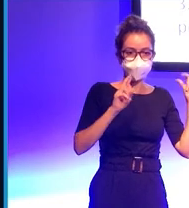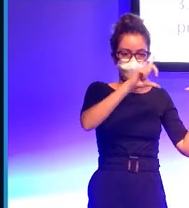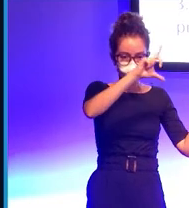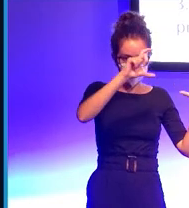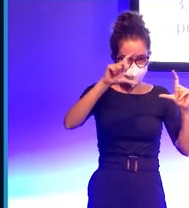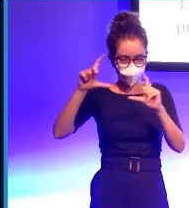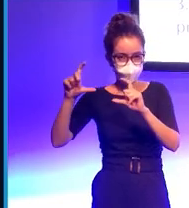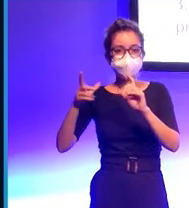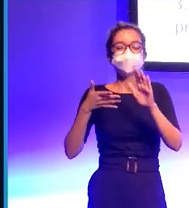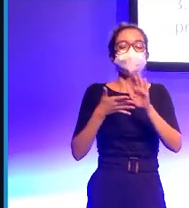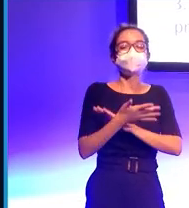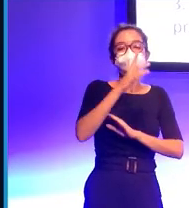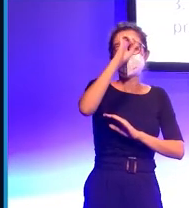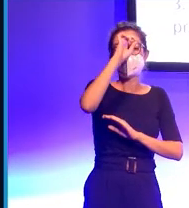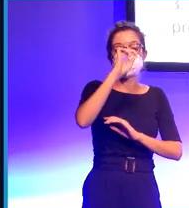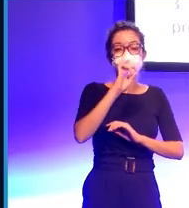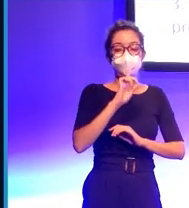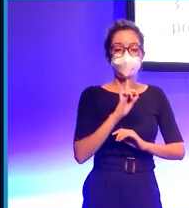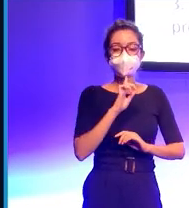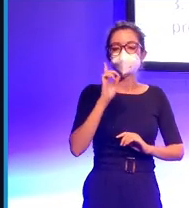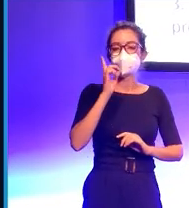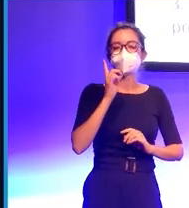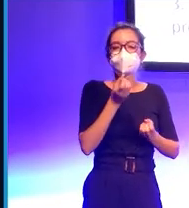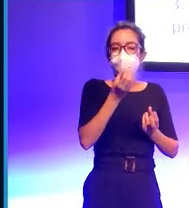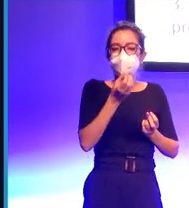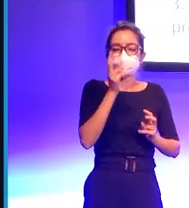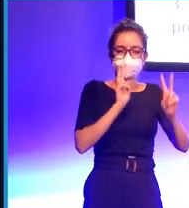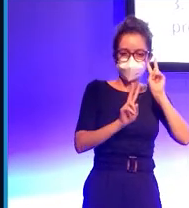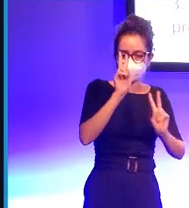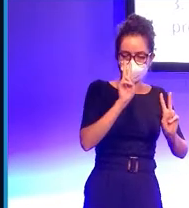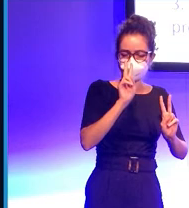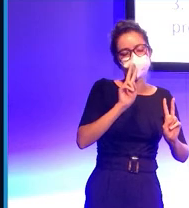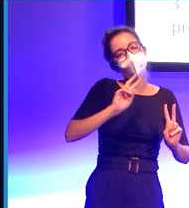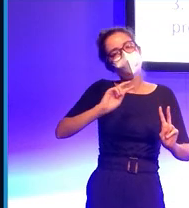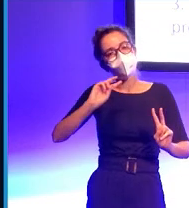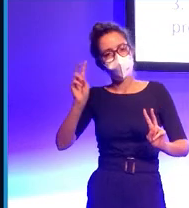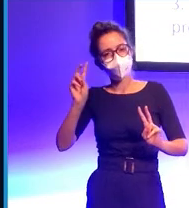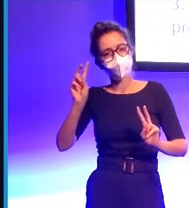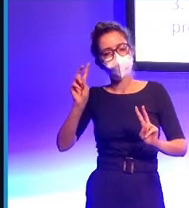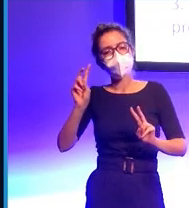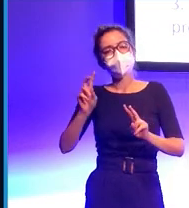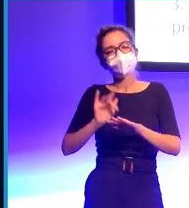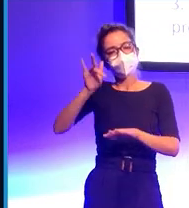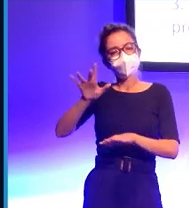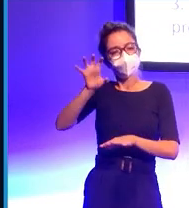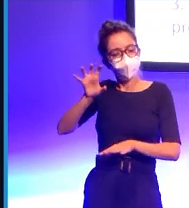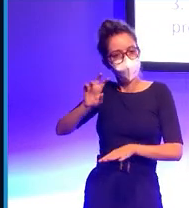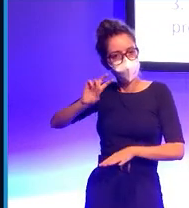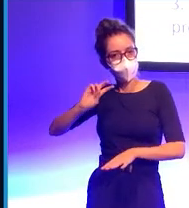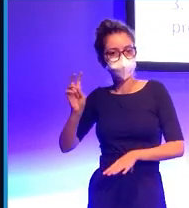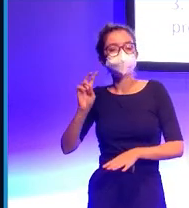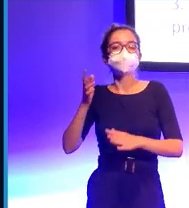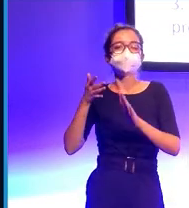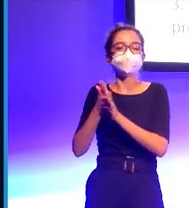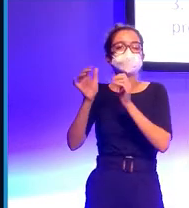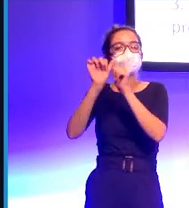en la imagen, en la parte de la información visual, podemos procesar otras señales que capturamos con otros sensores y podemos crear otros